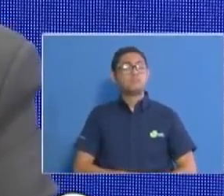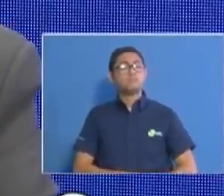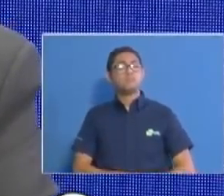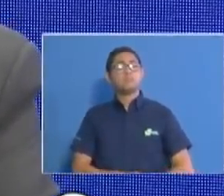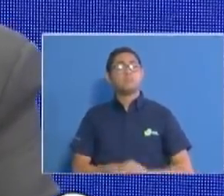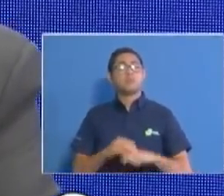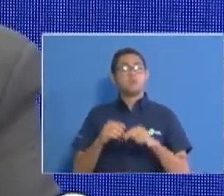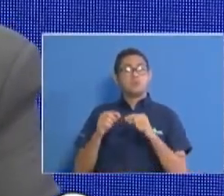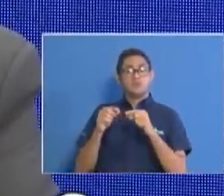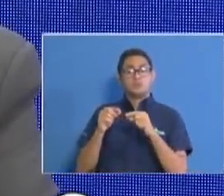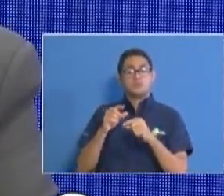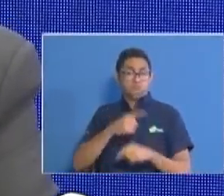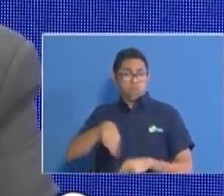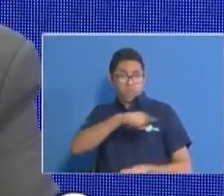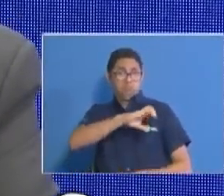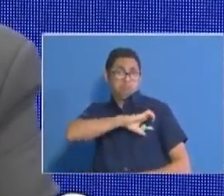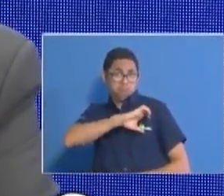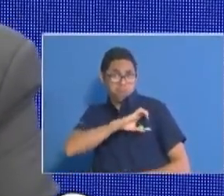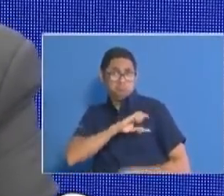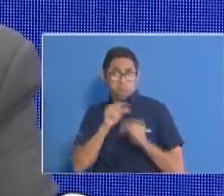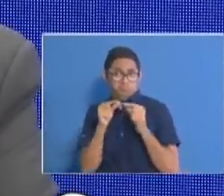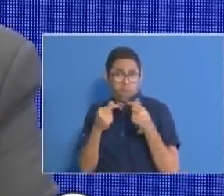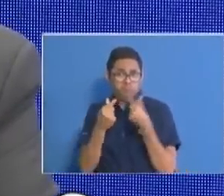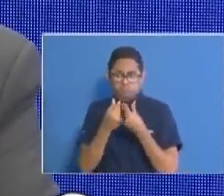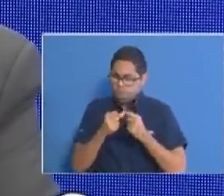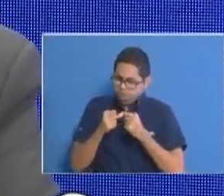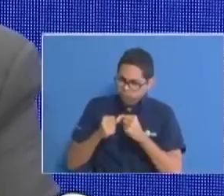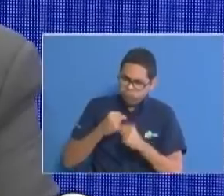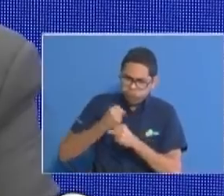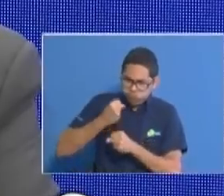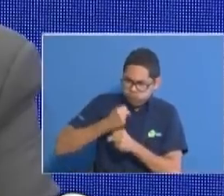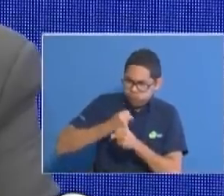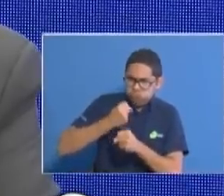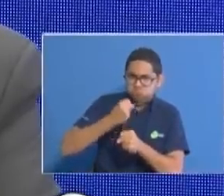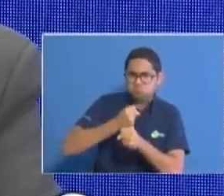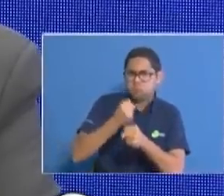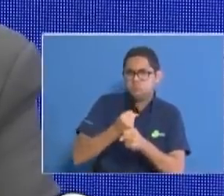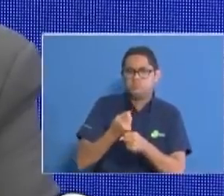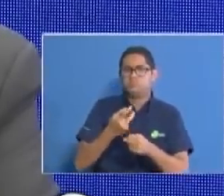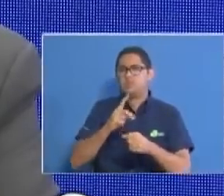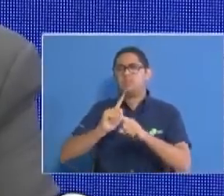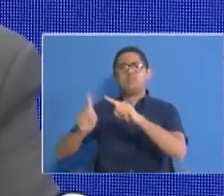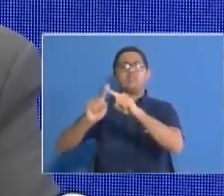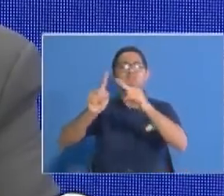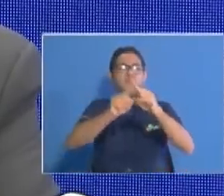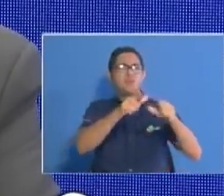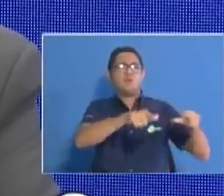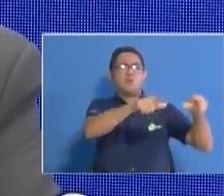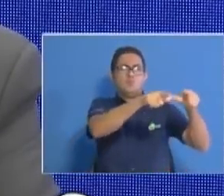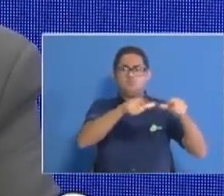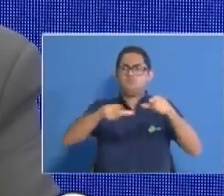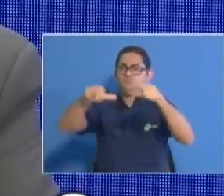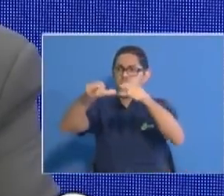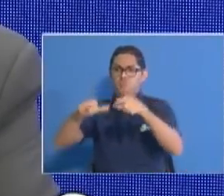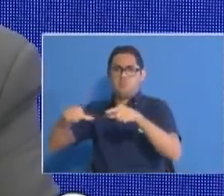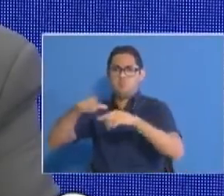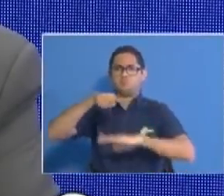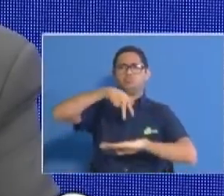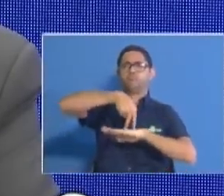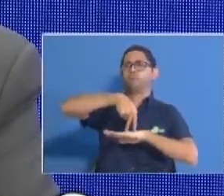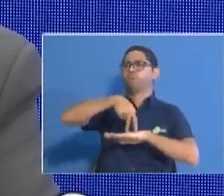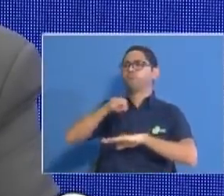pública sigue pendiente mediante los controles establecidos en todo el